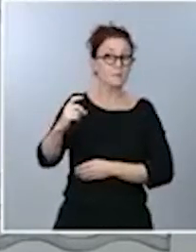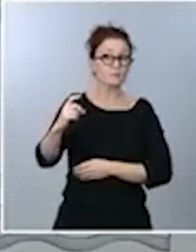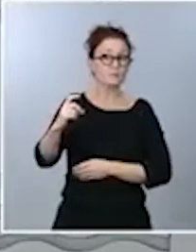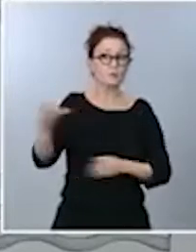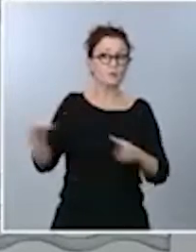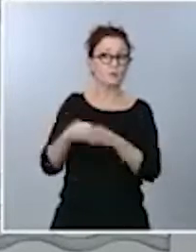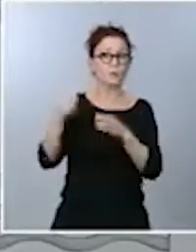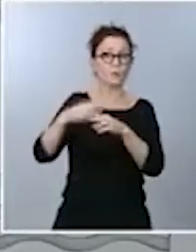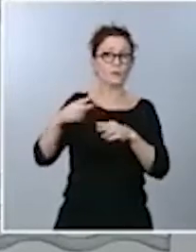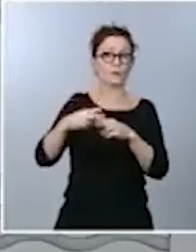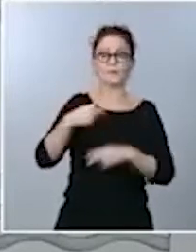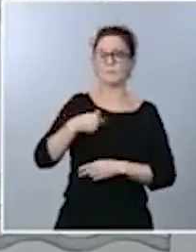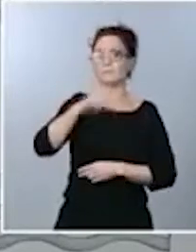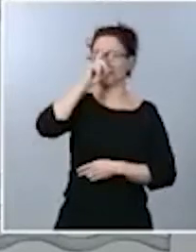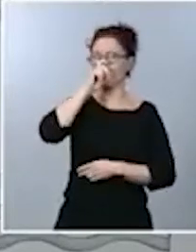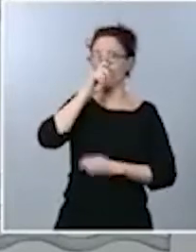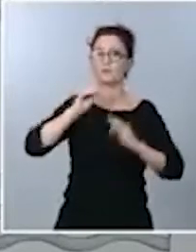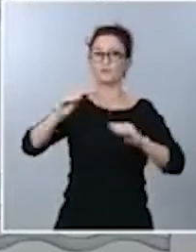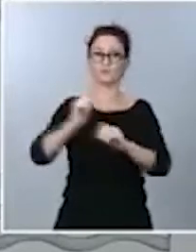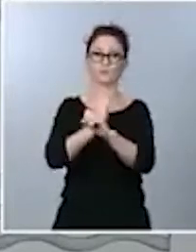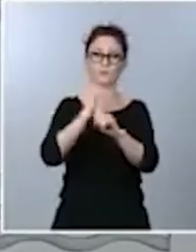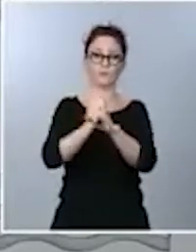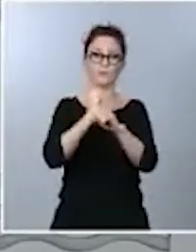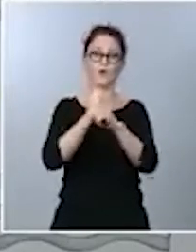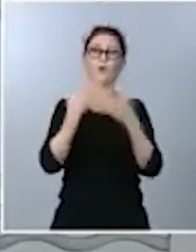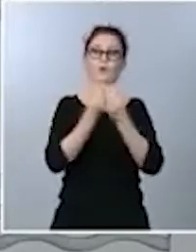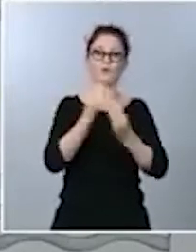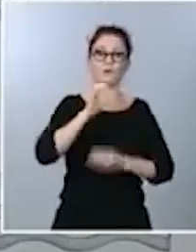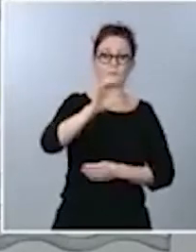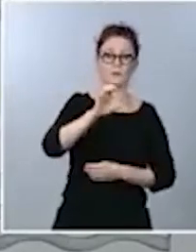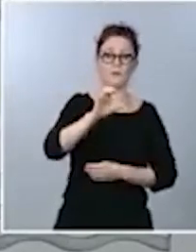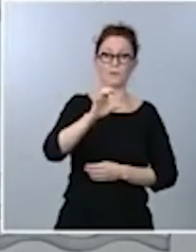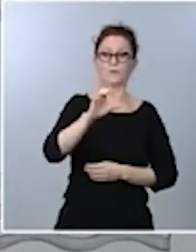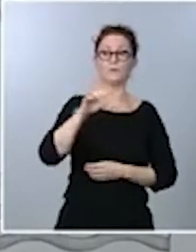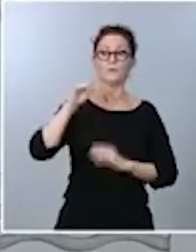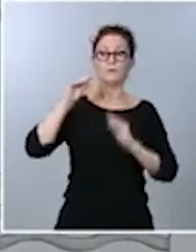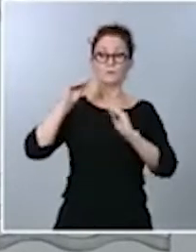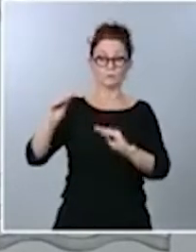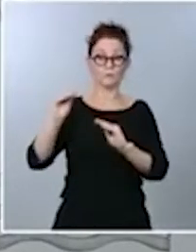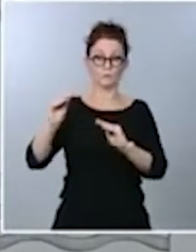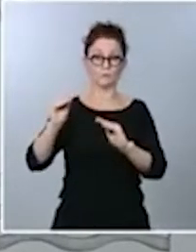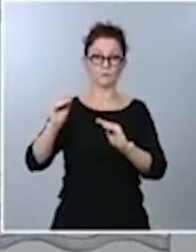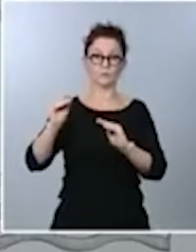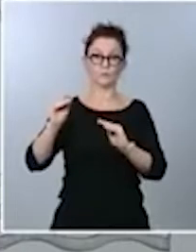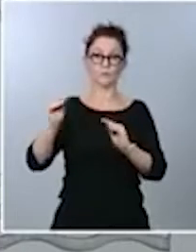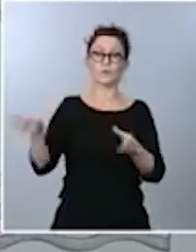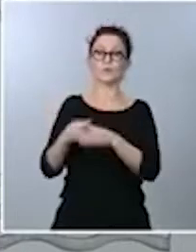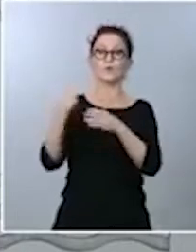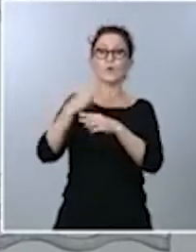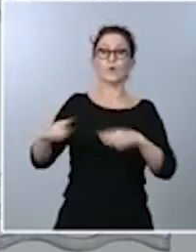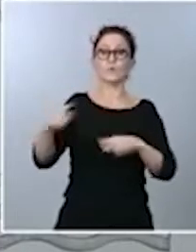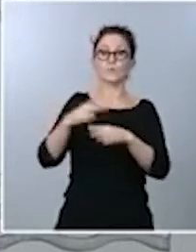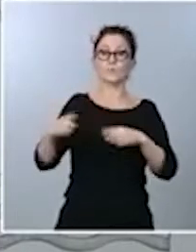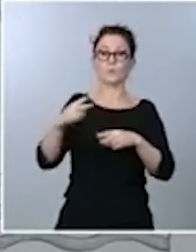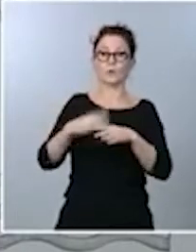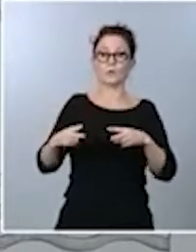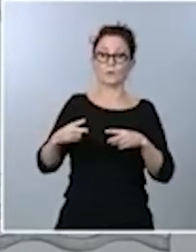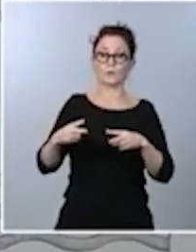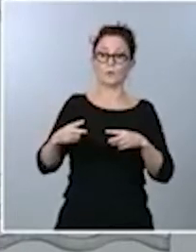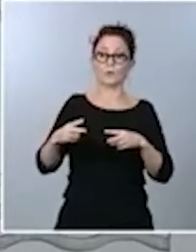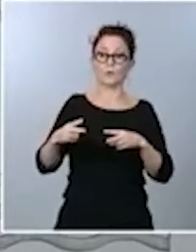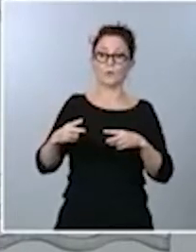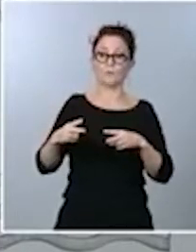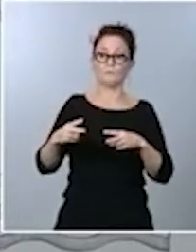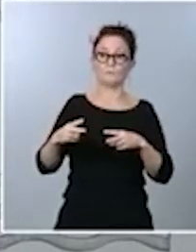tareas de Estado, que, por tanto, se comporte como un partido de Estado que ha gobernado gran parte de la democracia